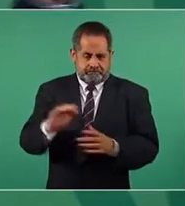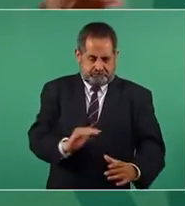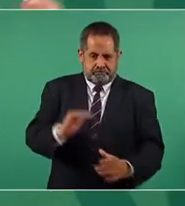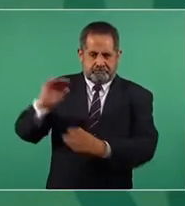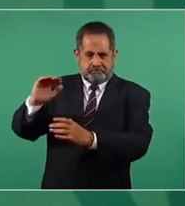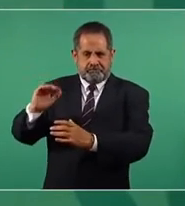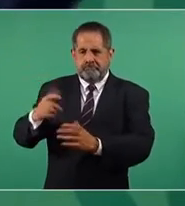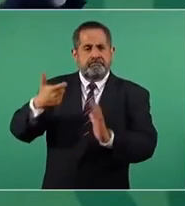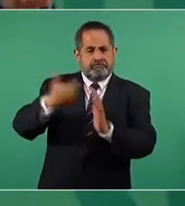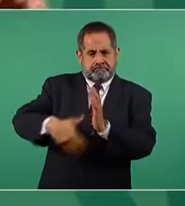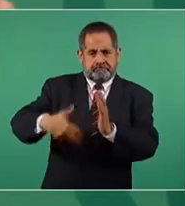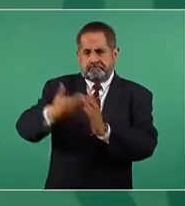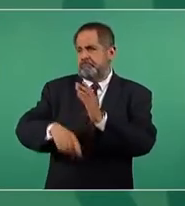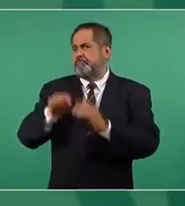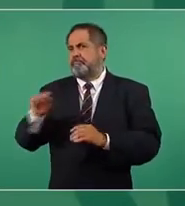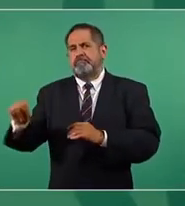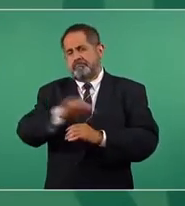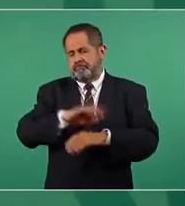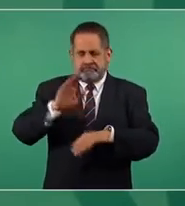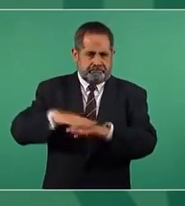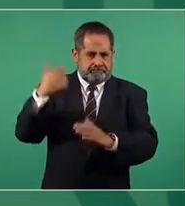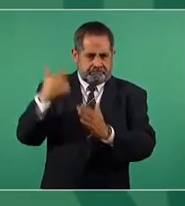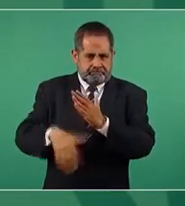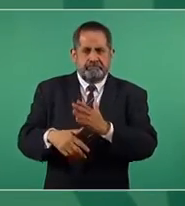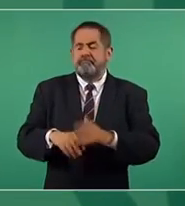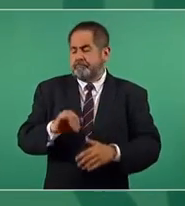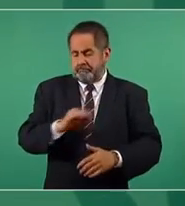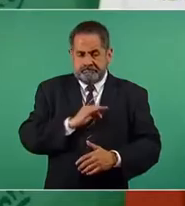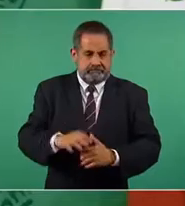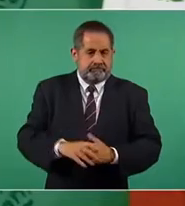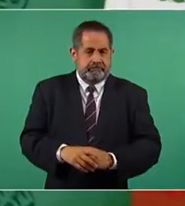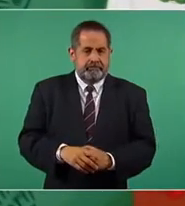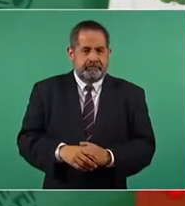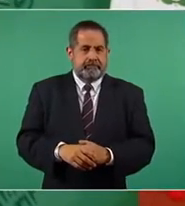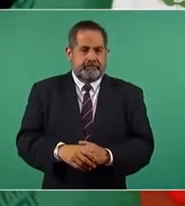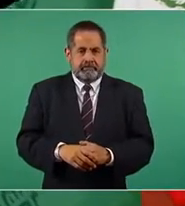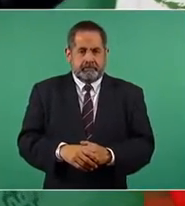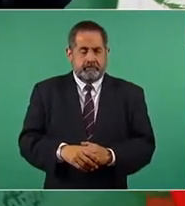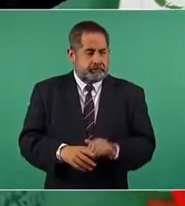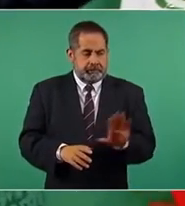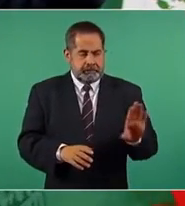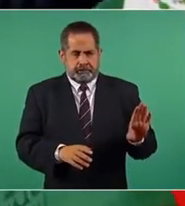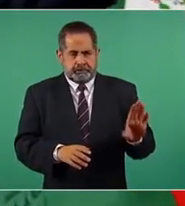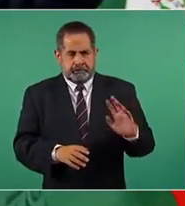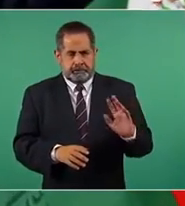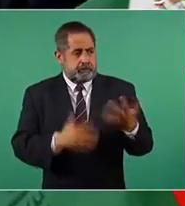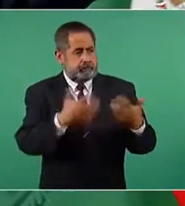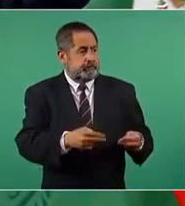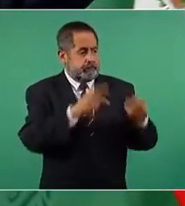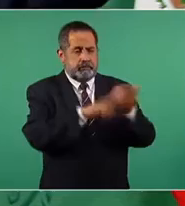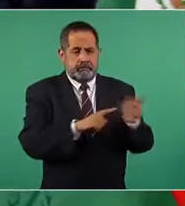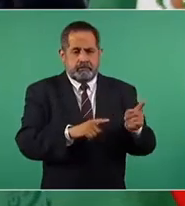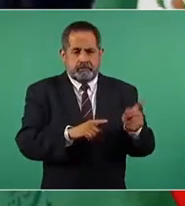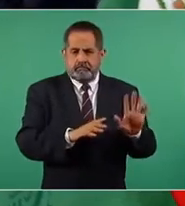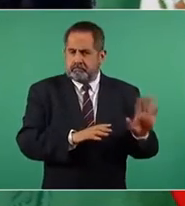precios bajos en las colonias sin que estas otras empresas